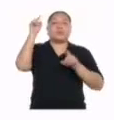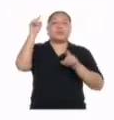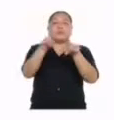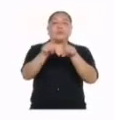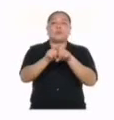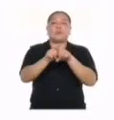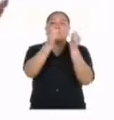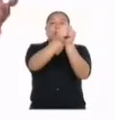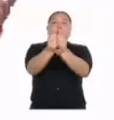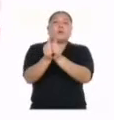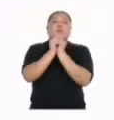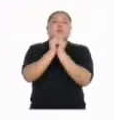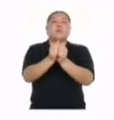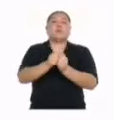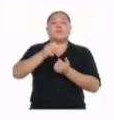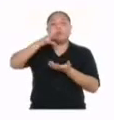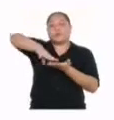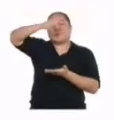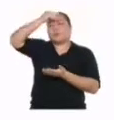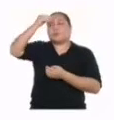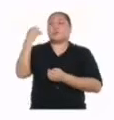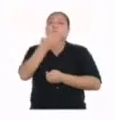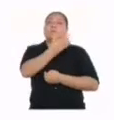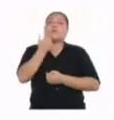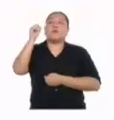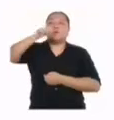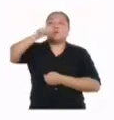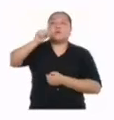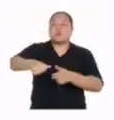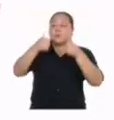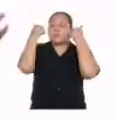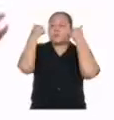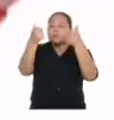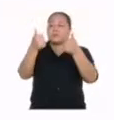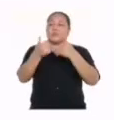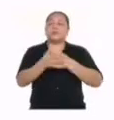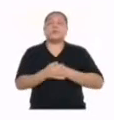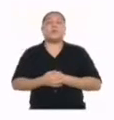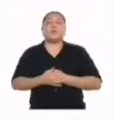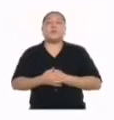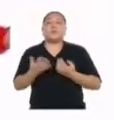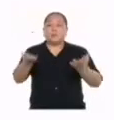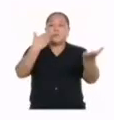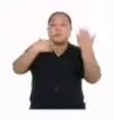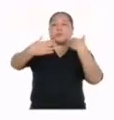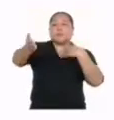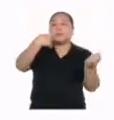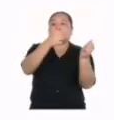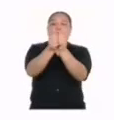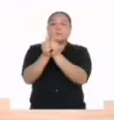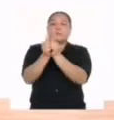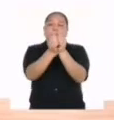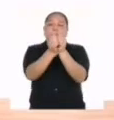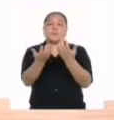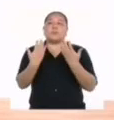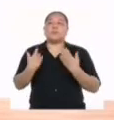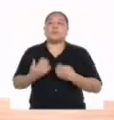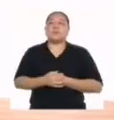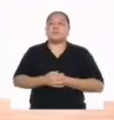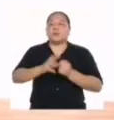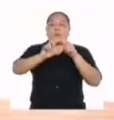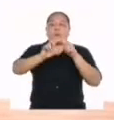Para juntos aprender mejor, sí, muy bien, entonces ven, acompáñenme